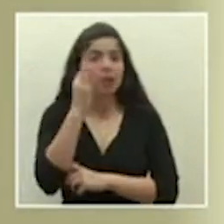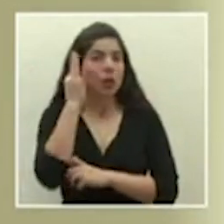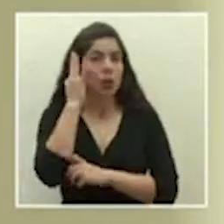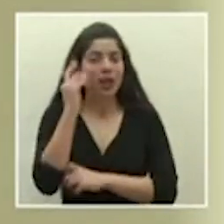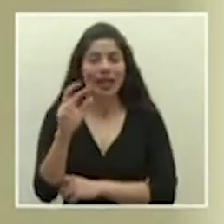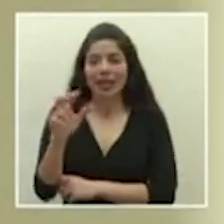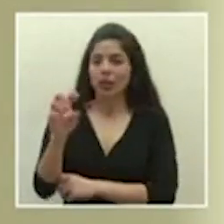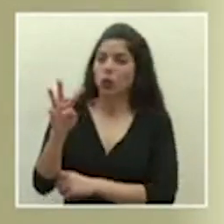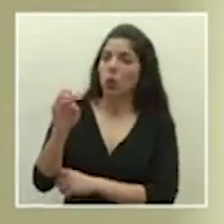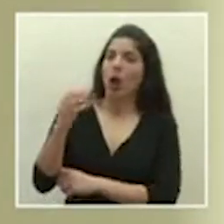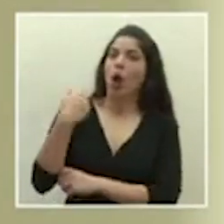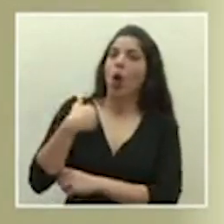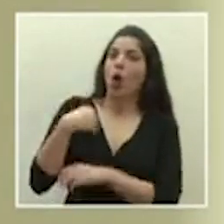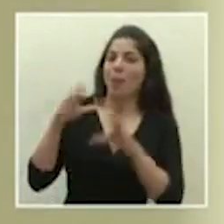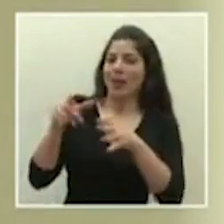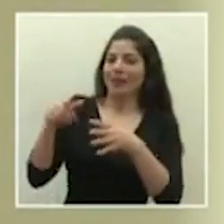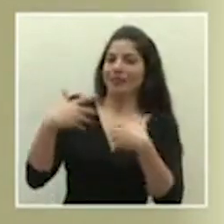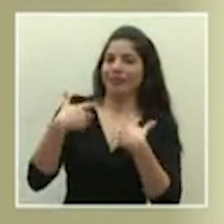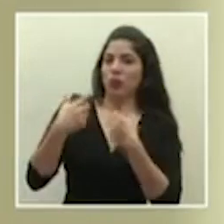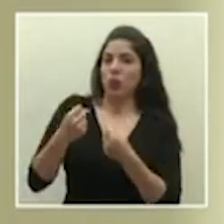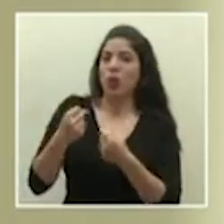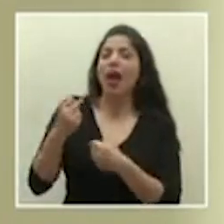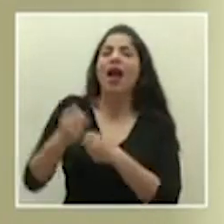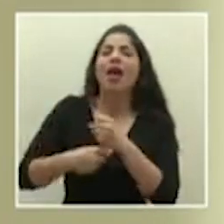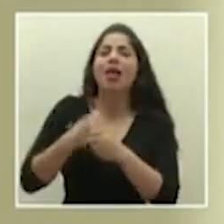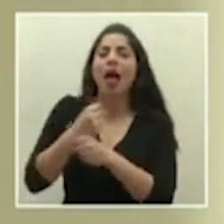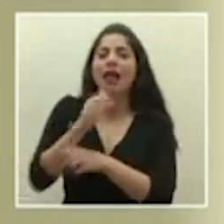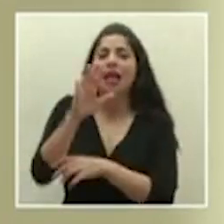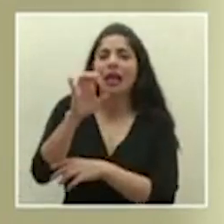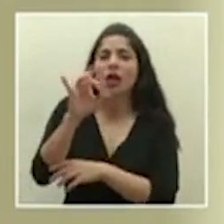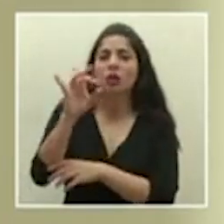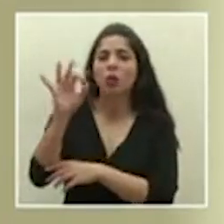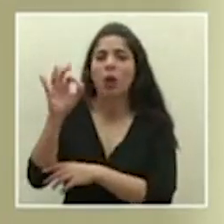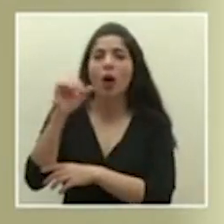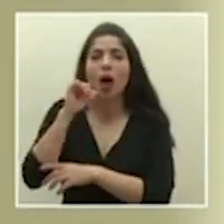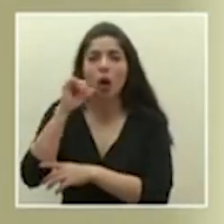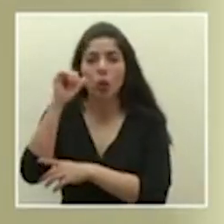340 hombres por edad, son 589 adultos,